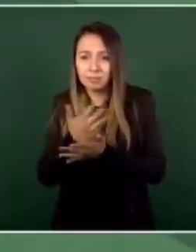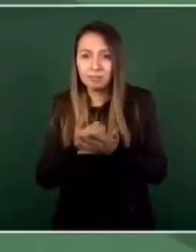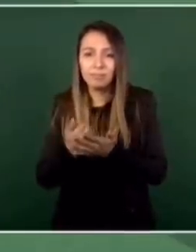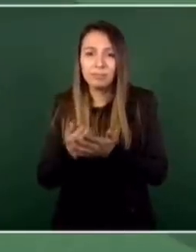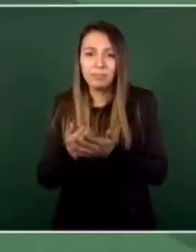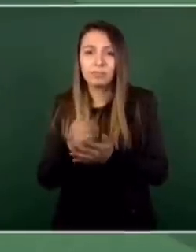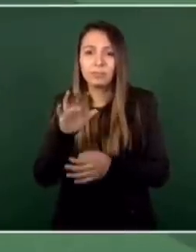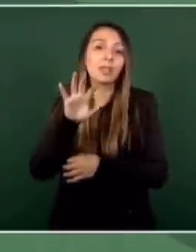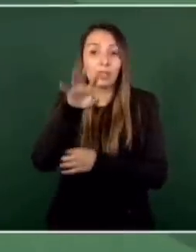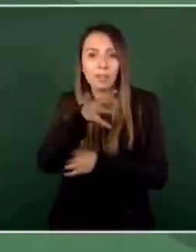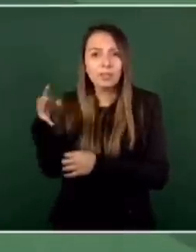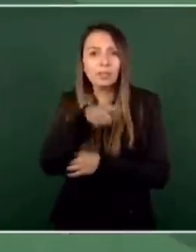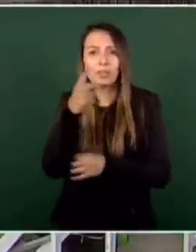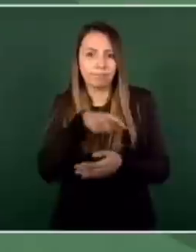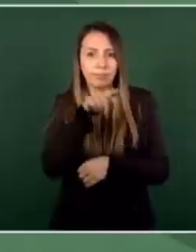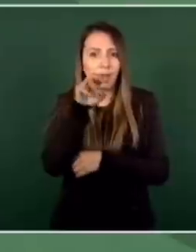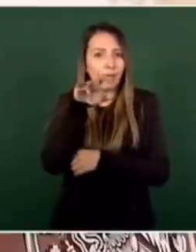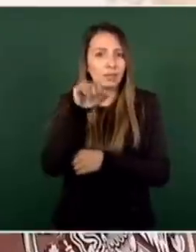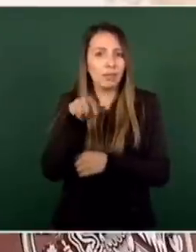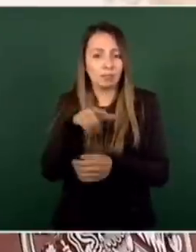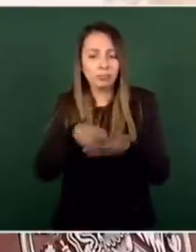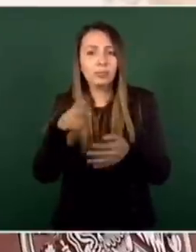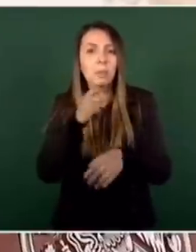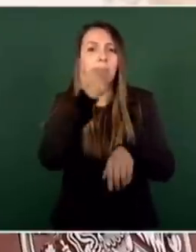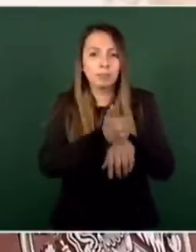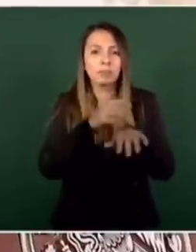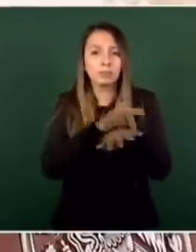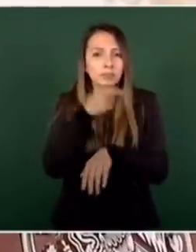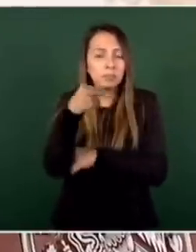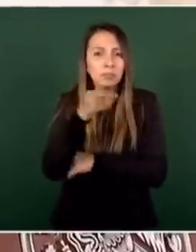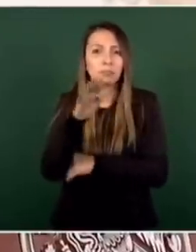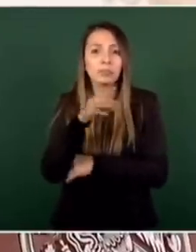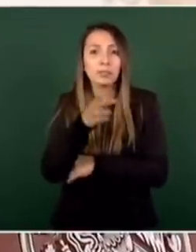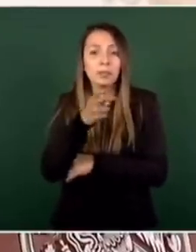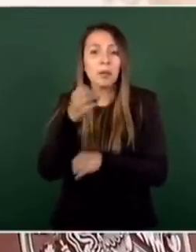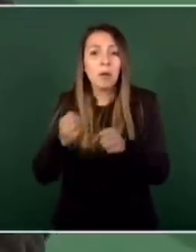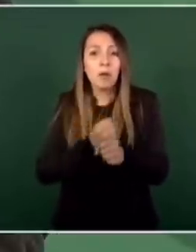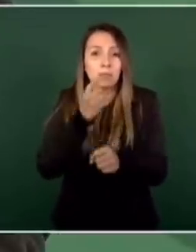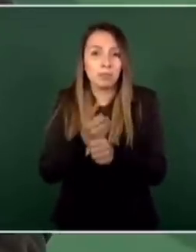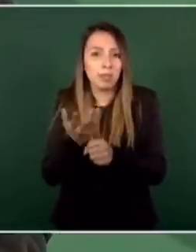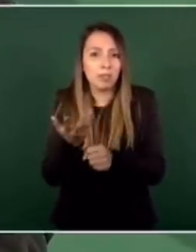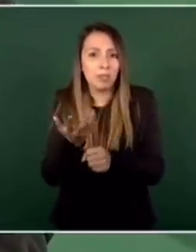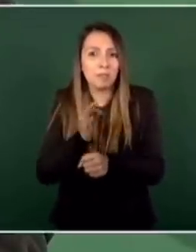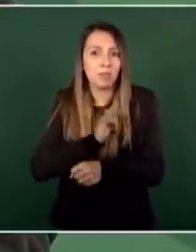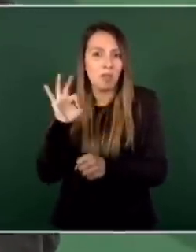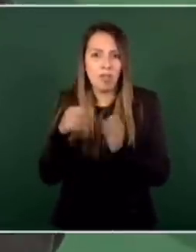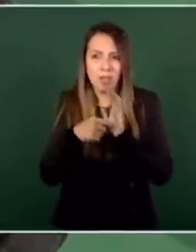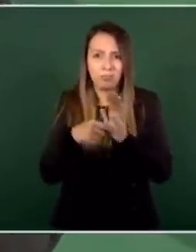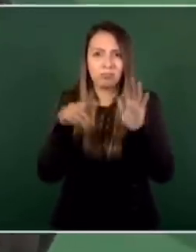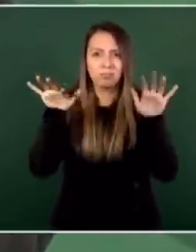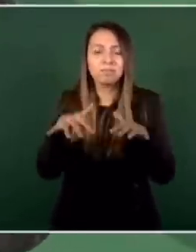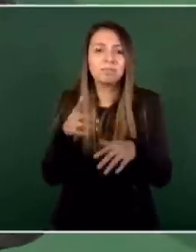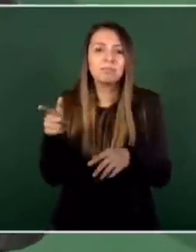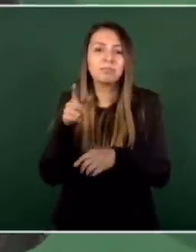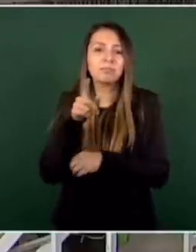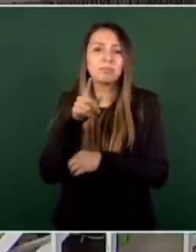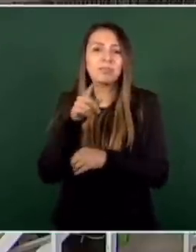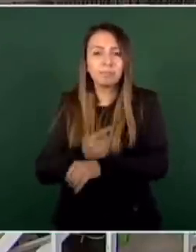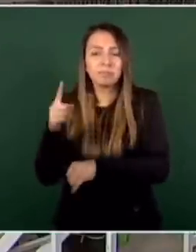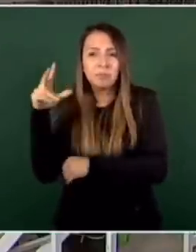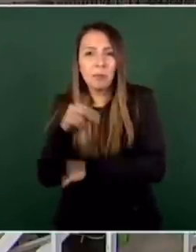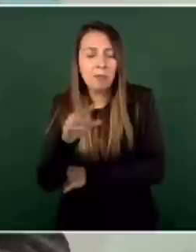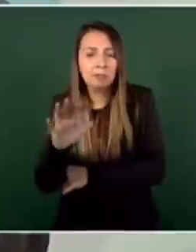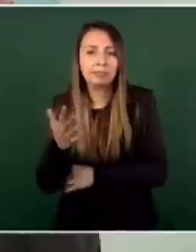de Televisa solo son 2 millones y medio. Entonces, dejó pasar una oportunidad del Instituto de la